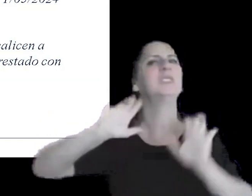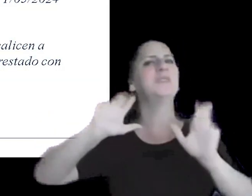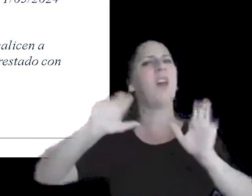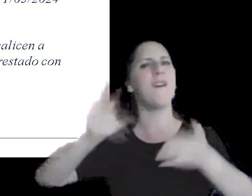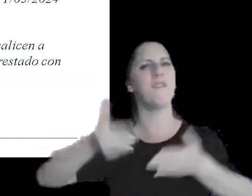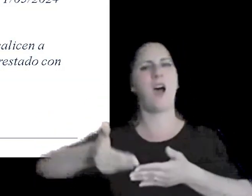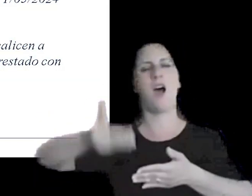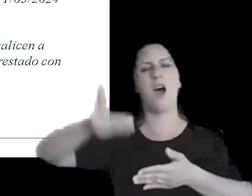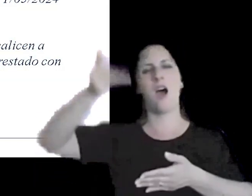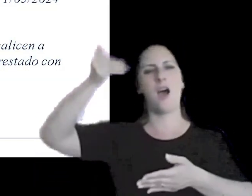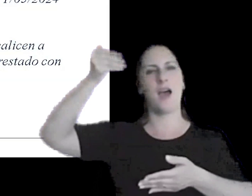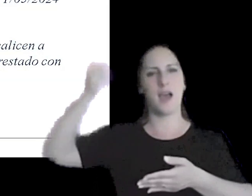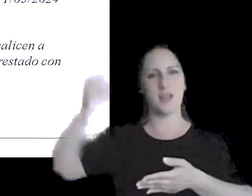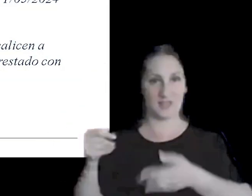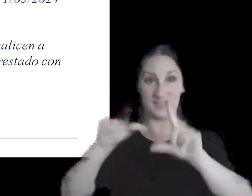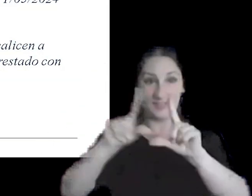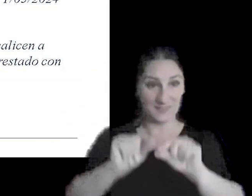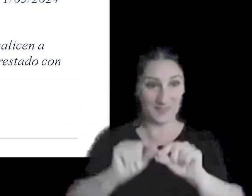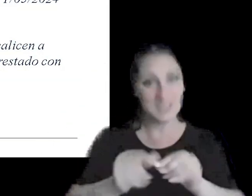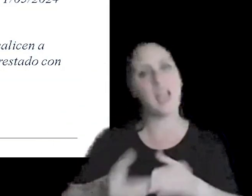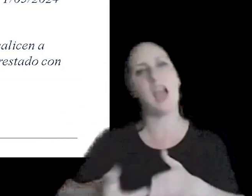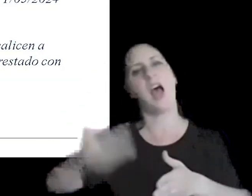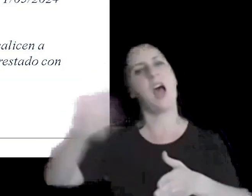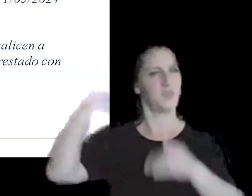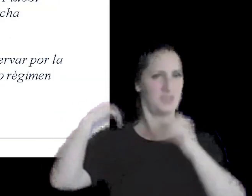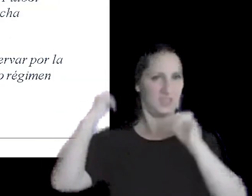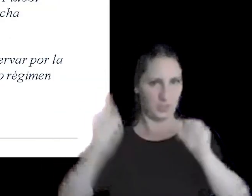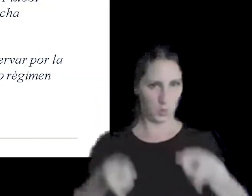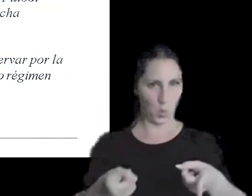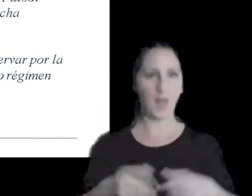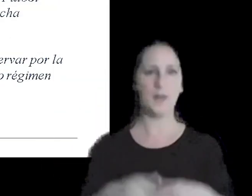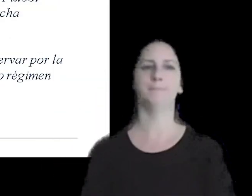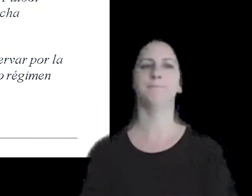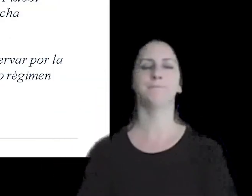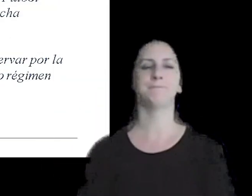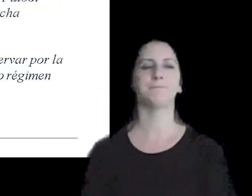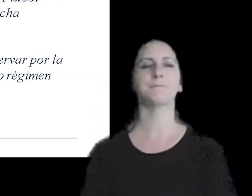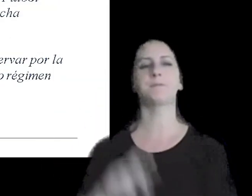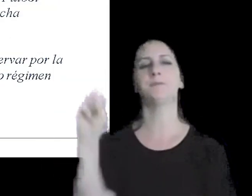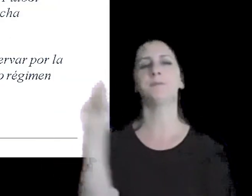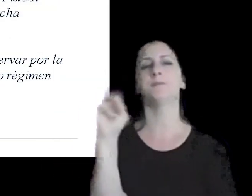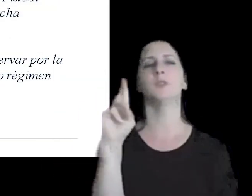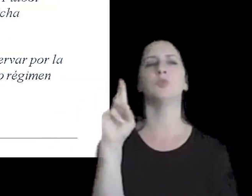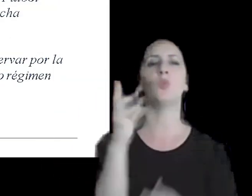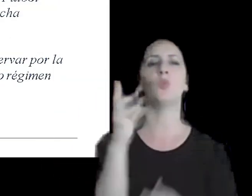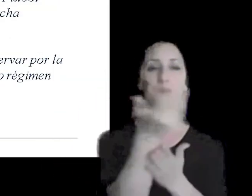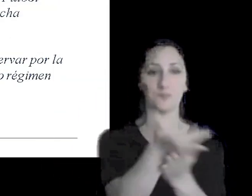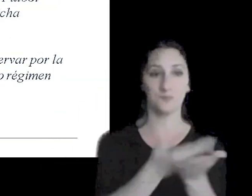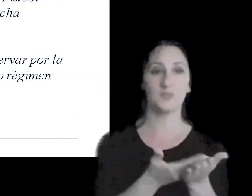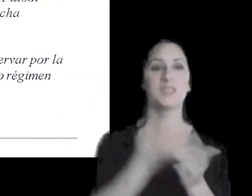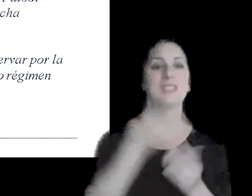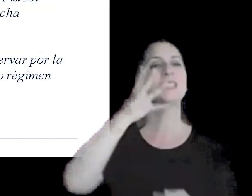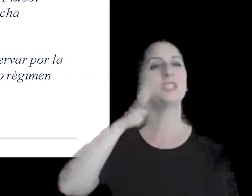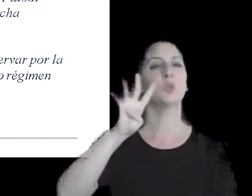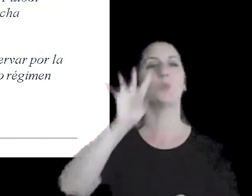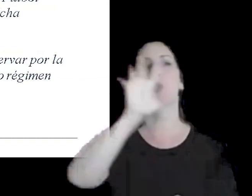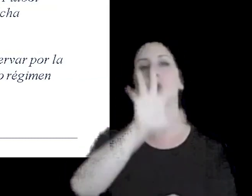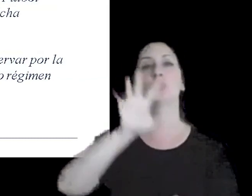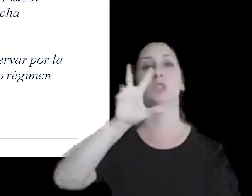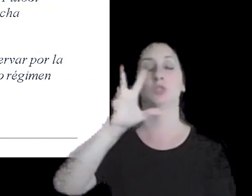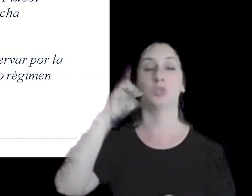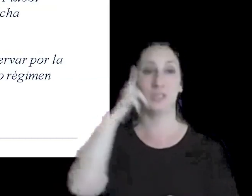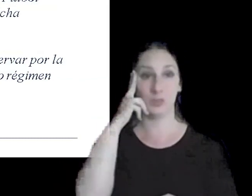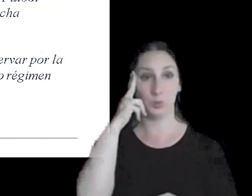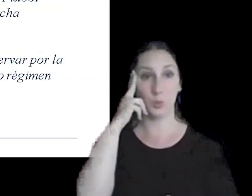a la citada fecha de aplicación la resolución general 5.439